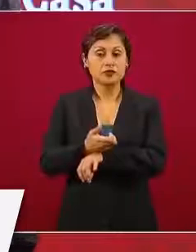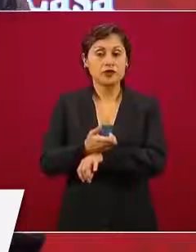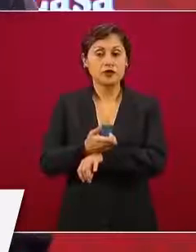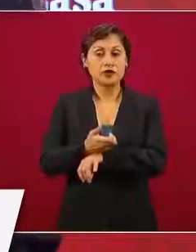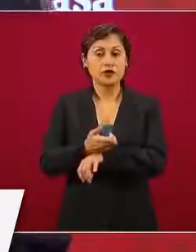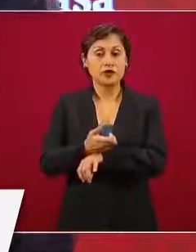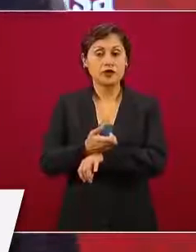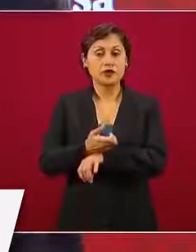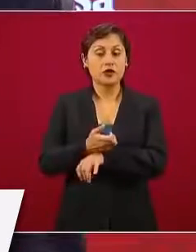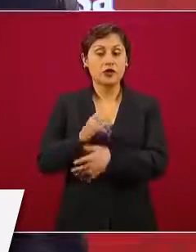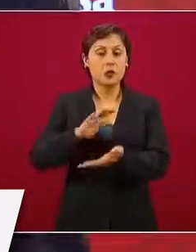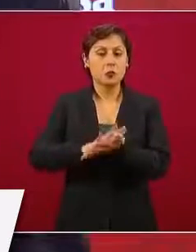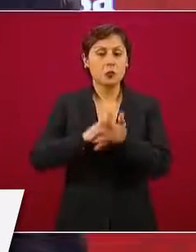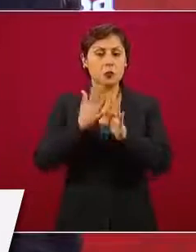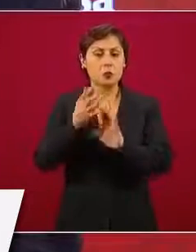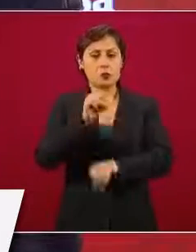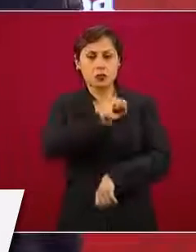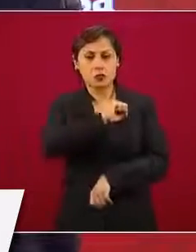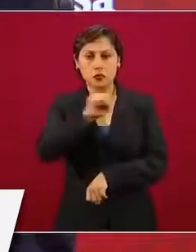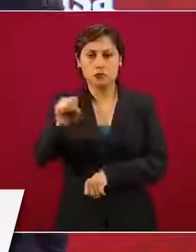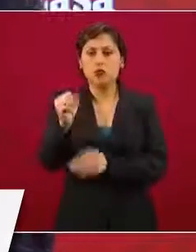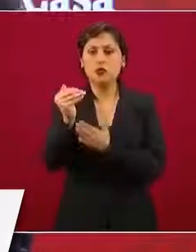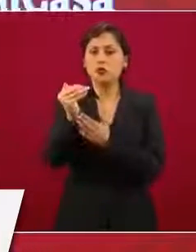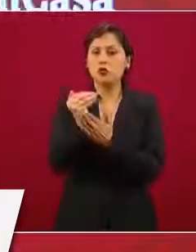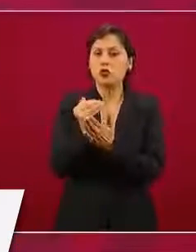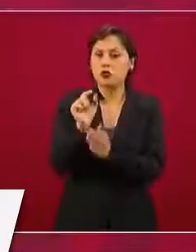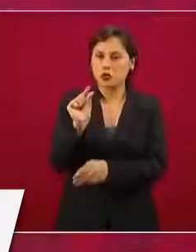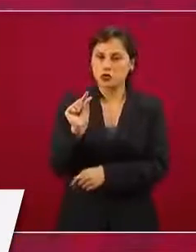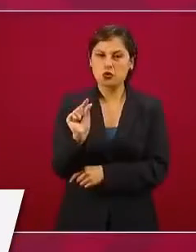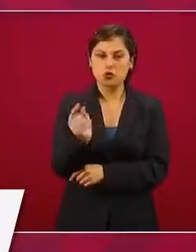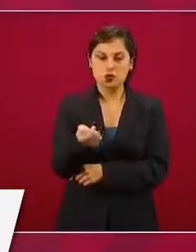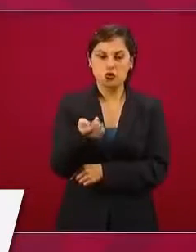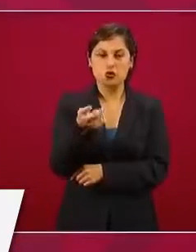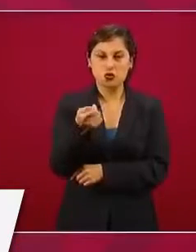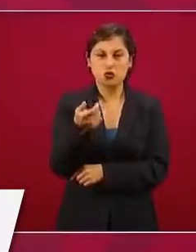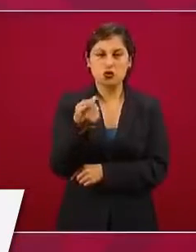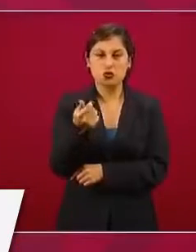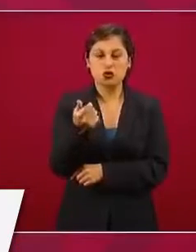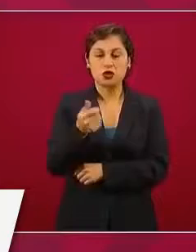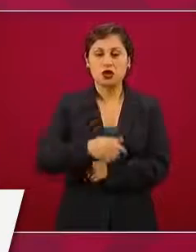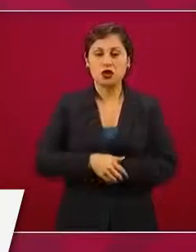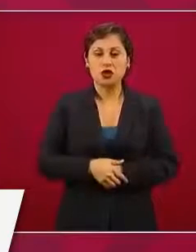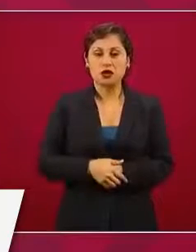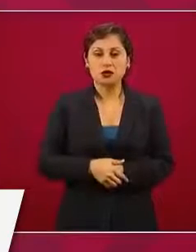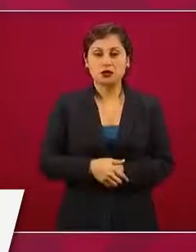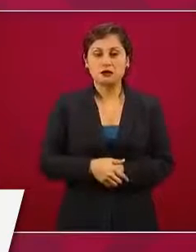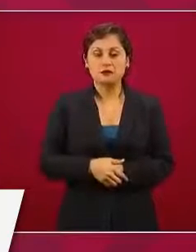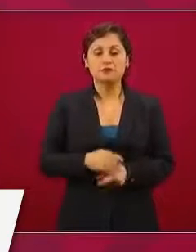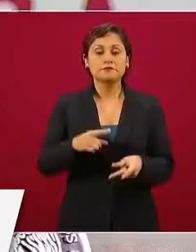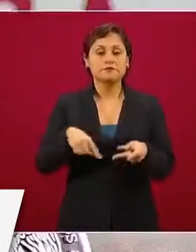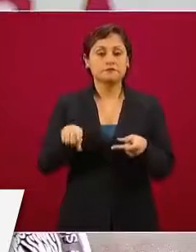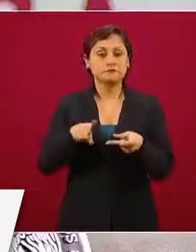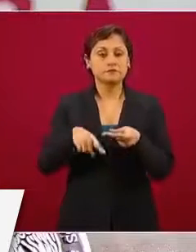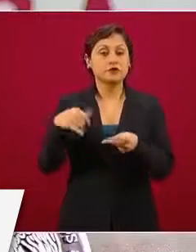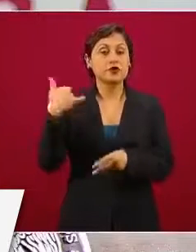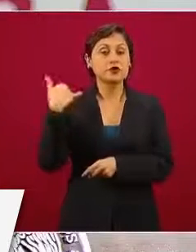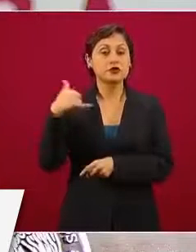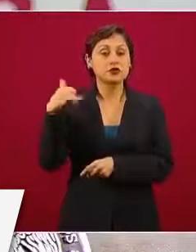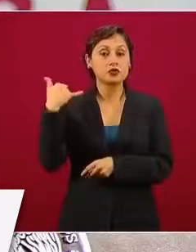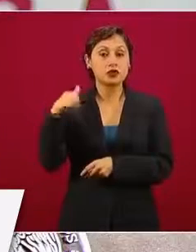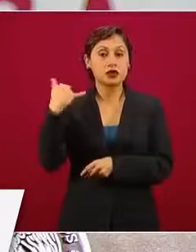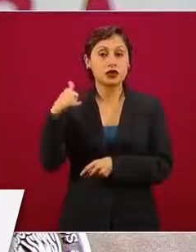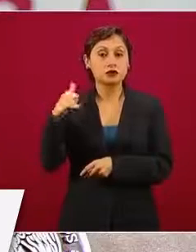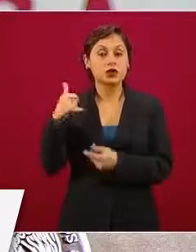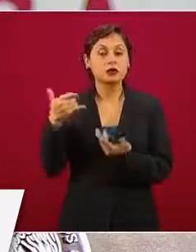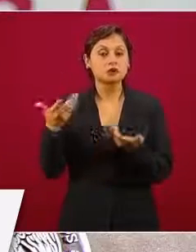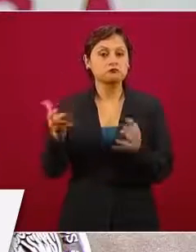poca de la incidencia delictiva. Yucatán muy